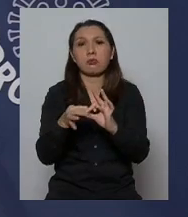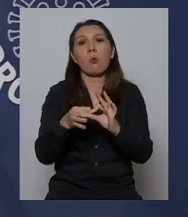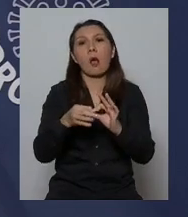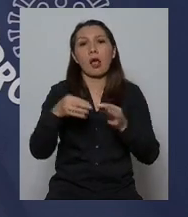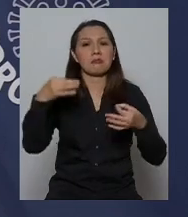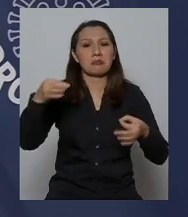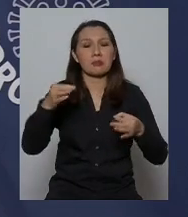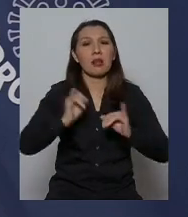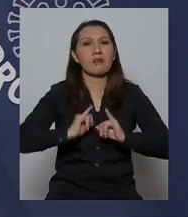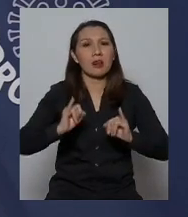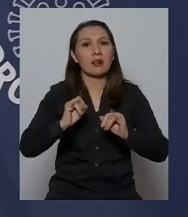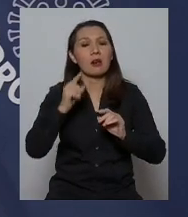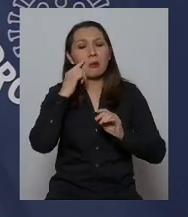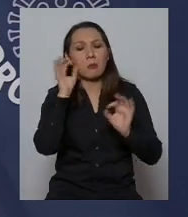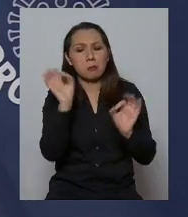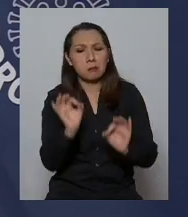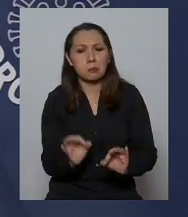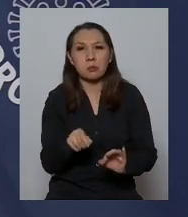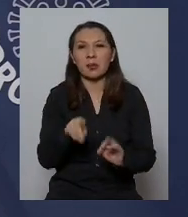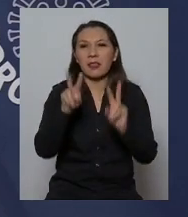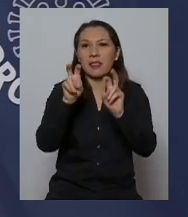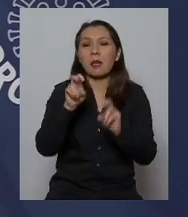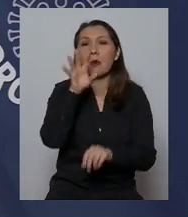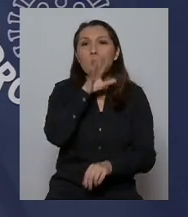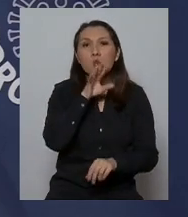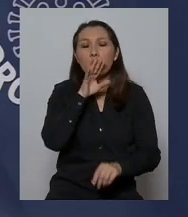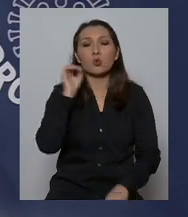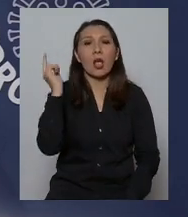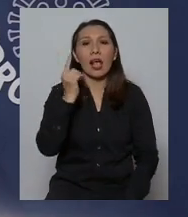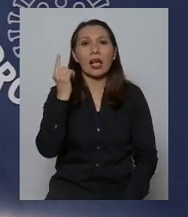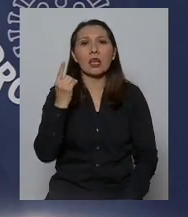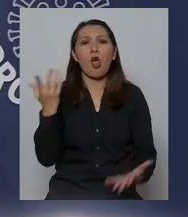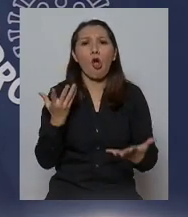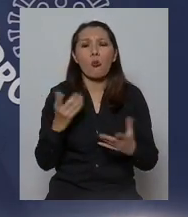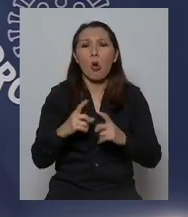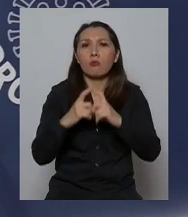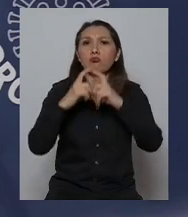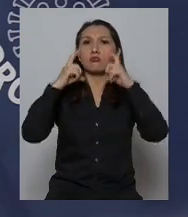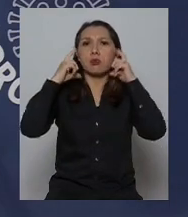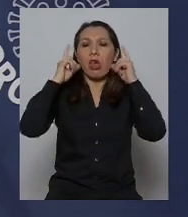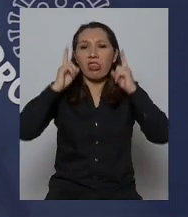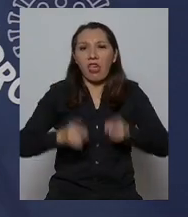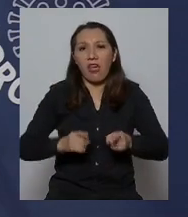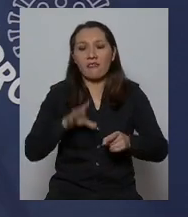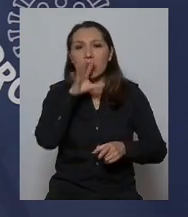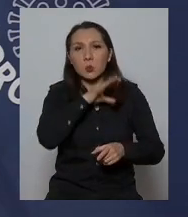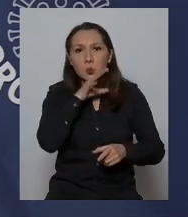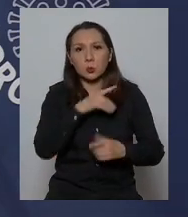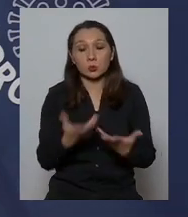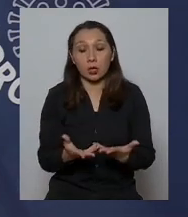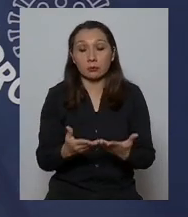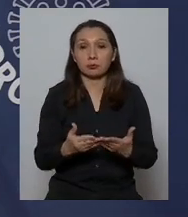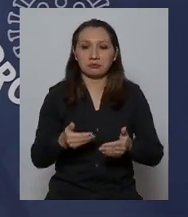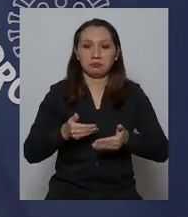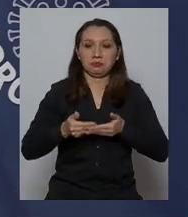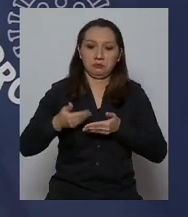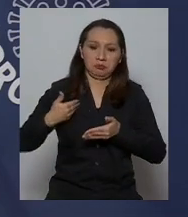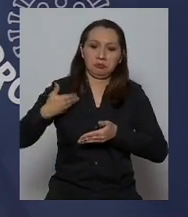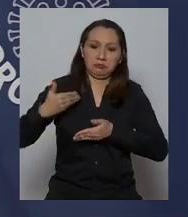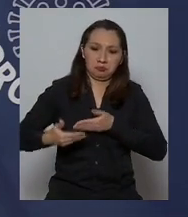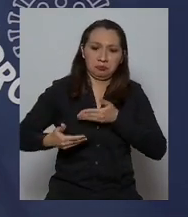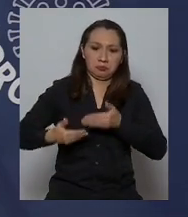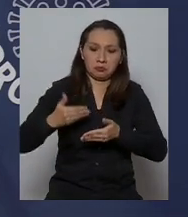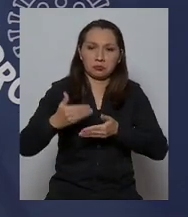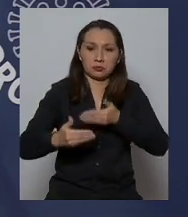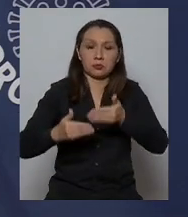circular, respecto al uso general de mascarillas. En la medida que hemos avanzado en